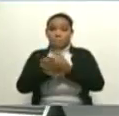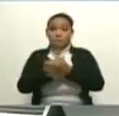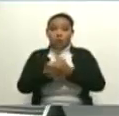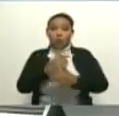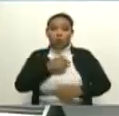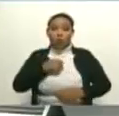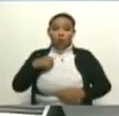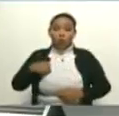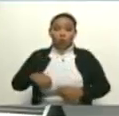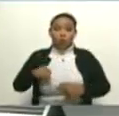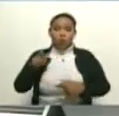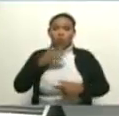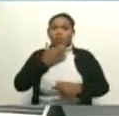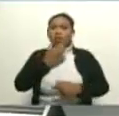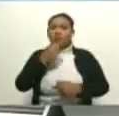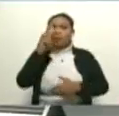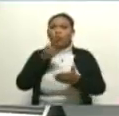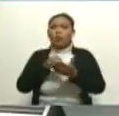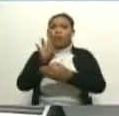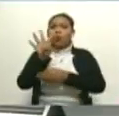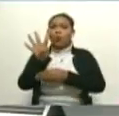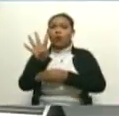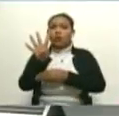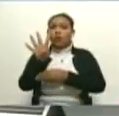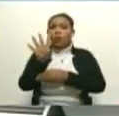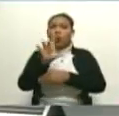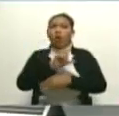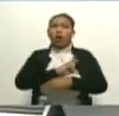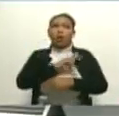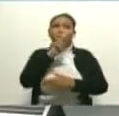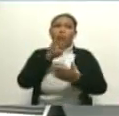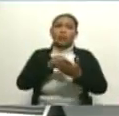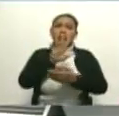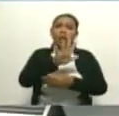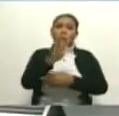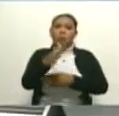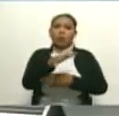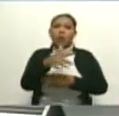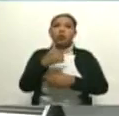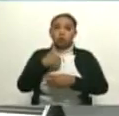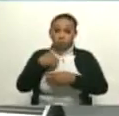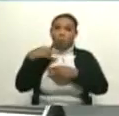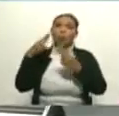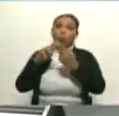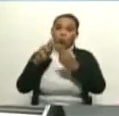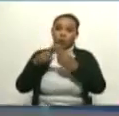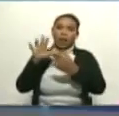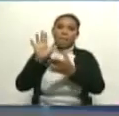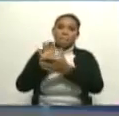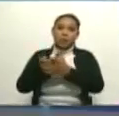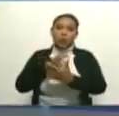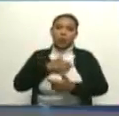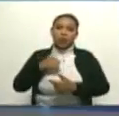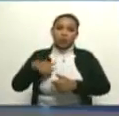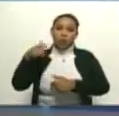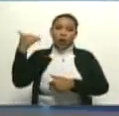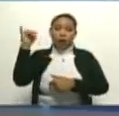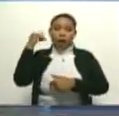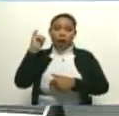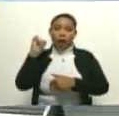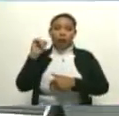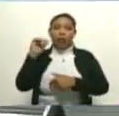en diciembre 2004, enero 2005. Yo conocí al chino Khan. ¿Se nos puso malito? Él tenía un defibrilador.